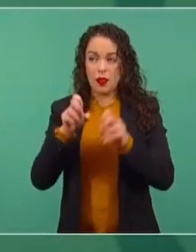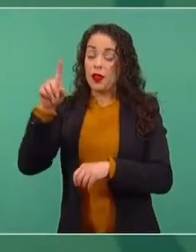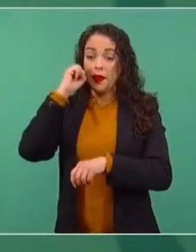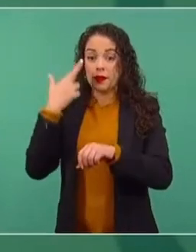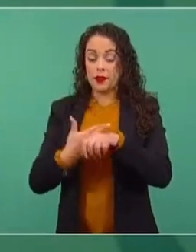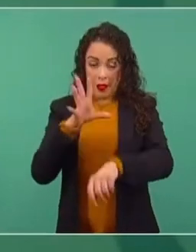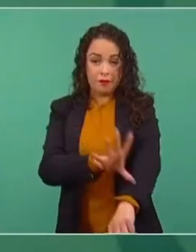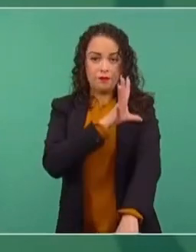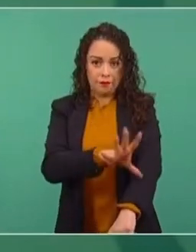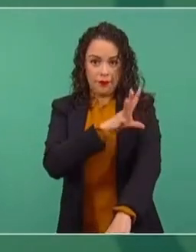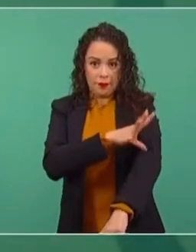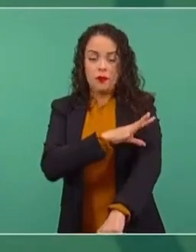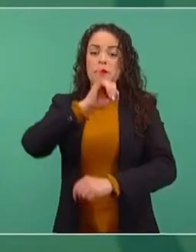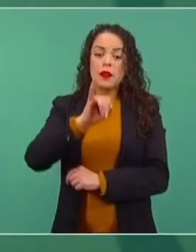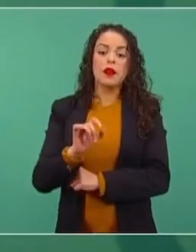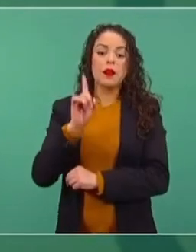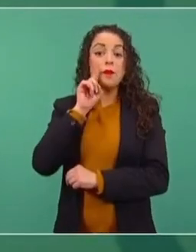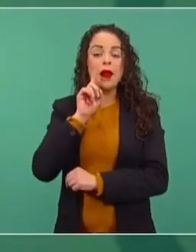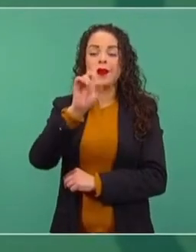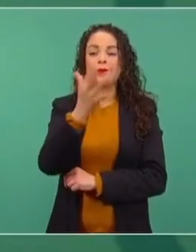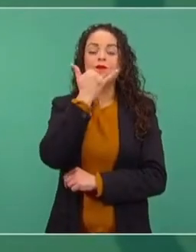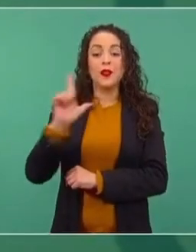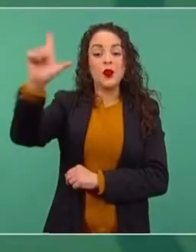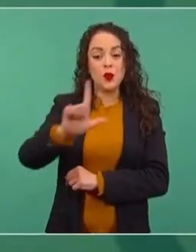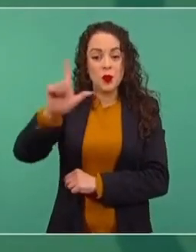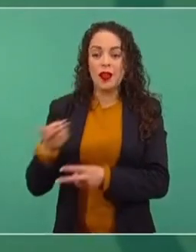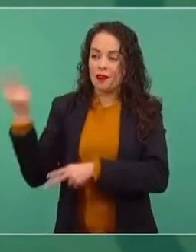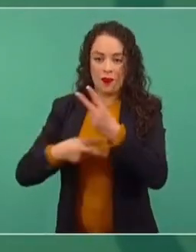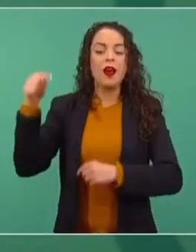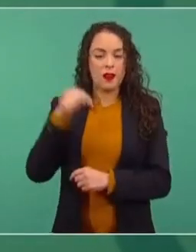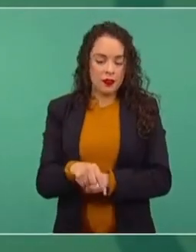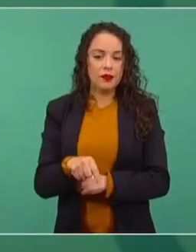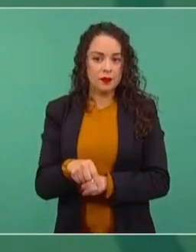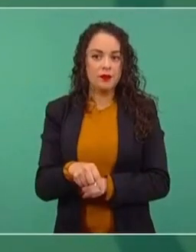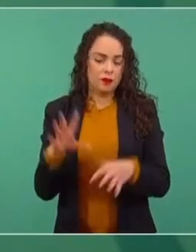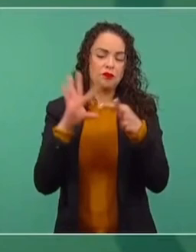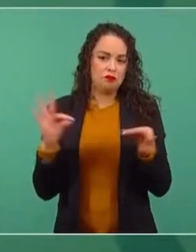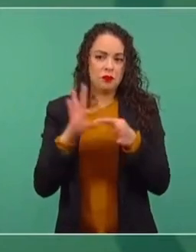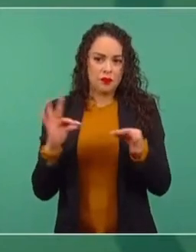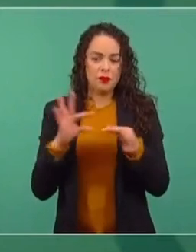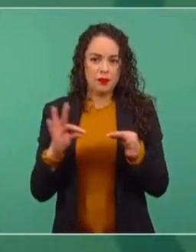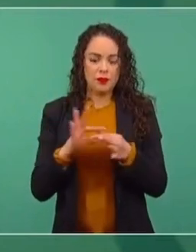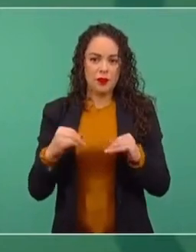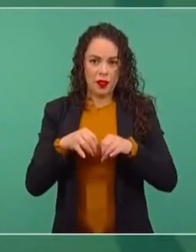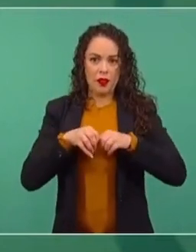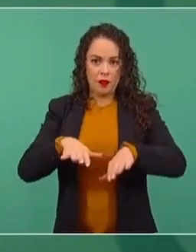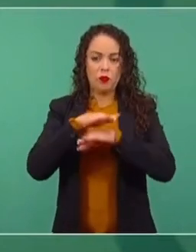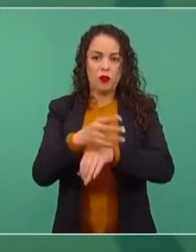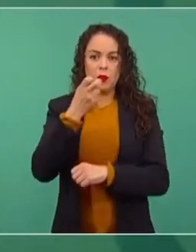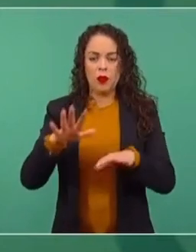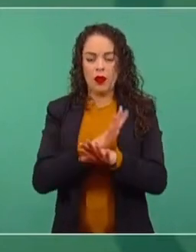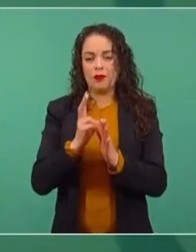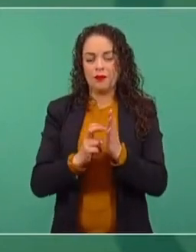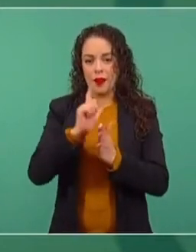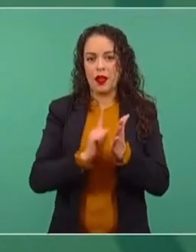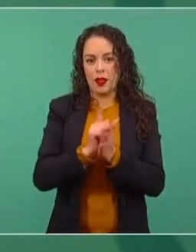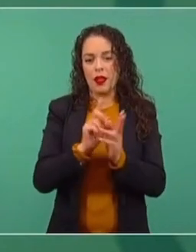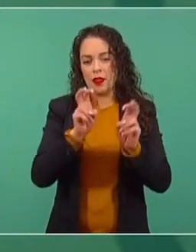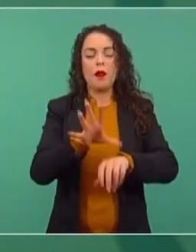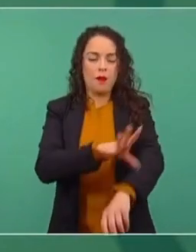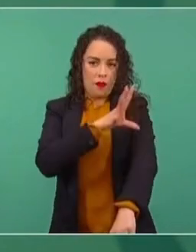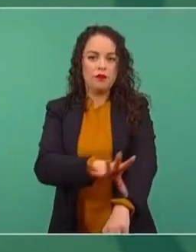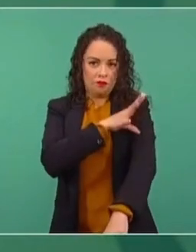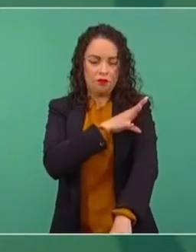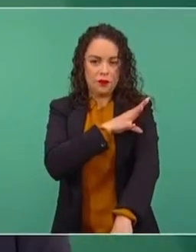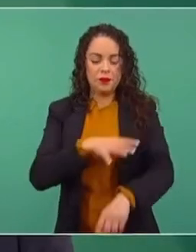y en efecto mañana viene, el lunes, va a estar con nosotros para informar sobre la reforma energética. Entonces le vamos a pedir